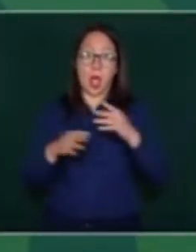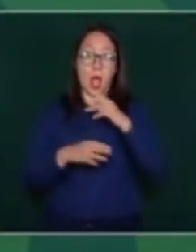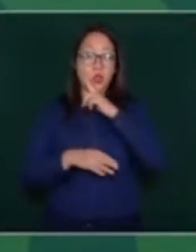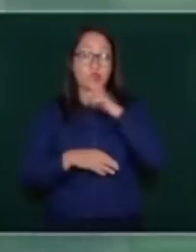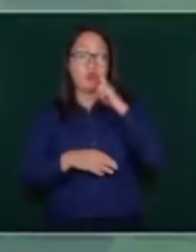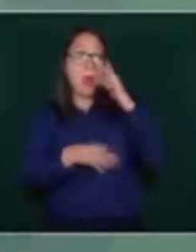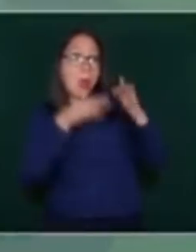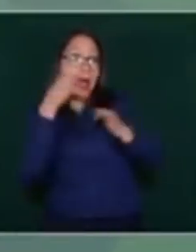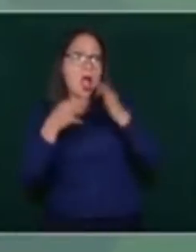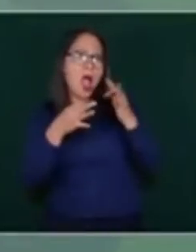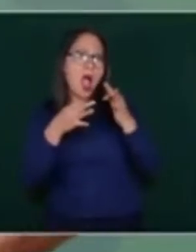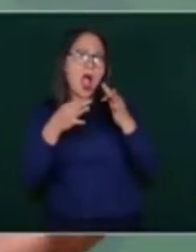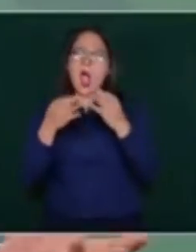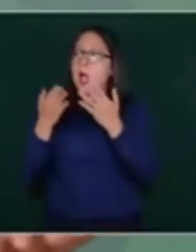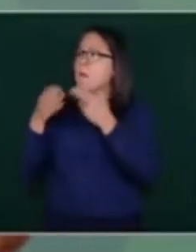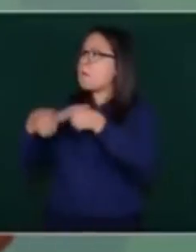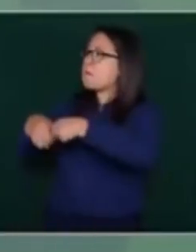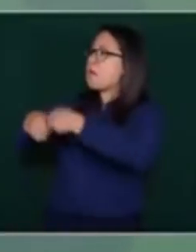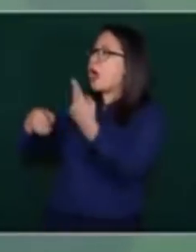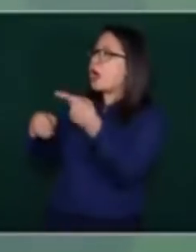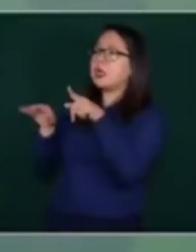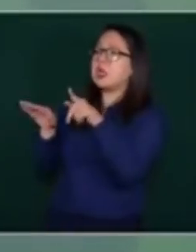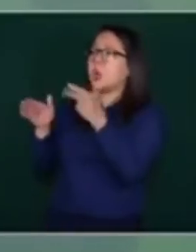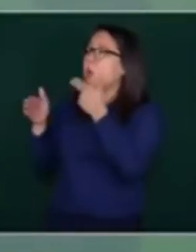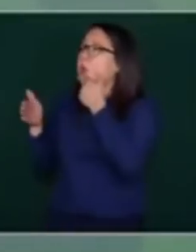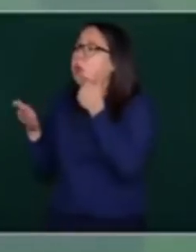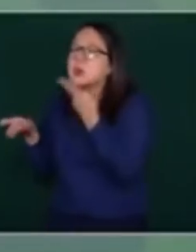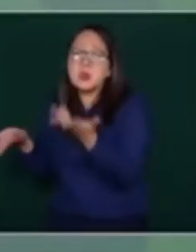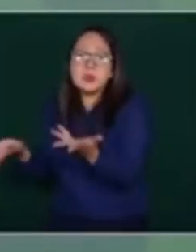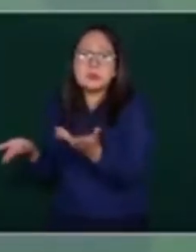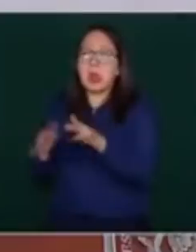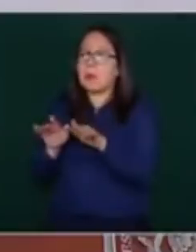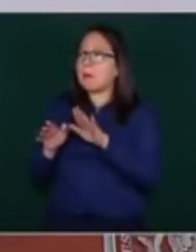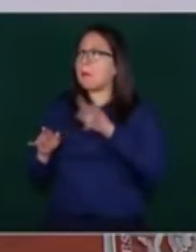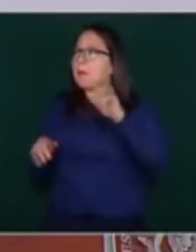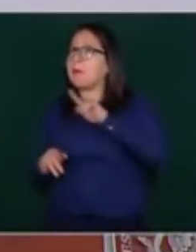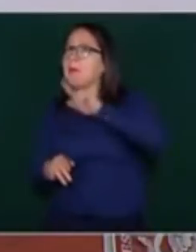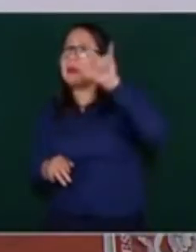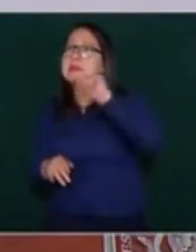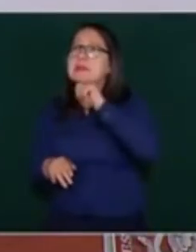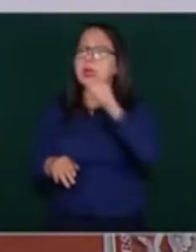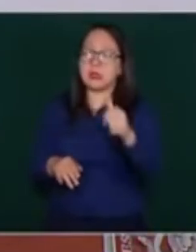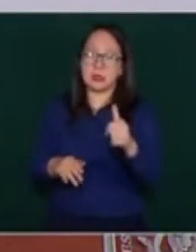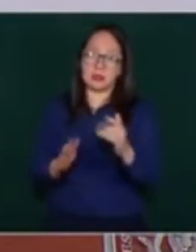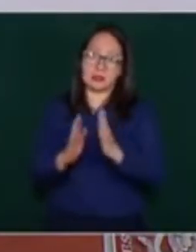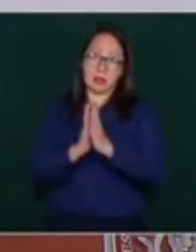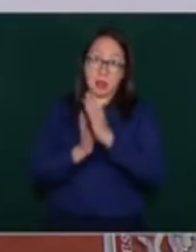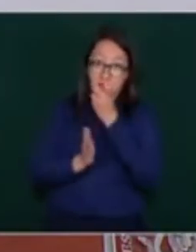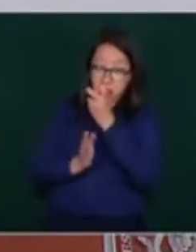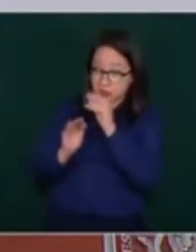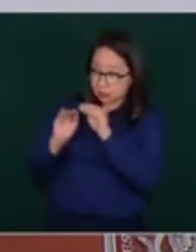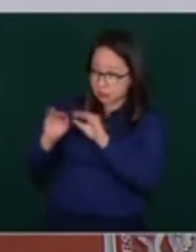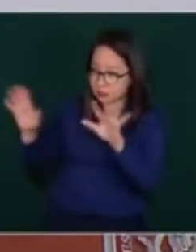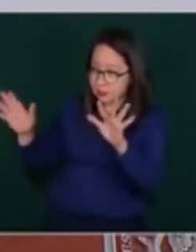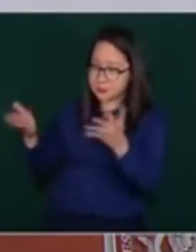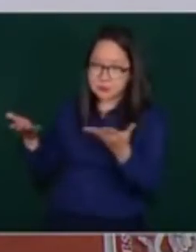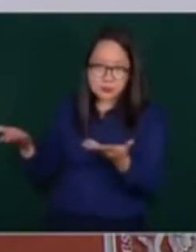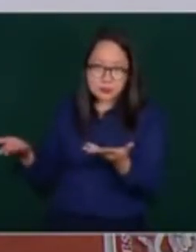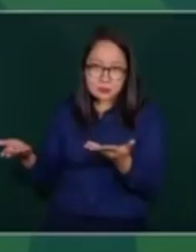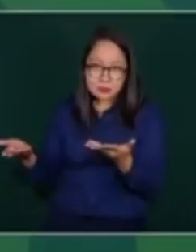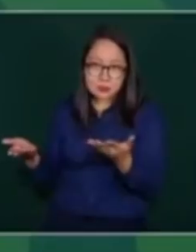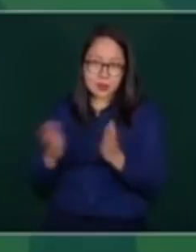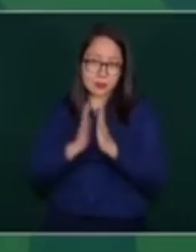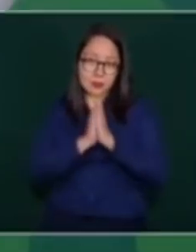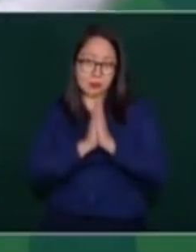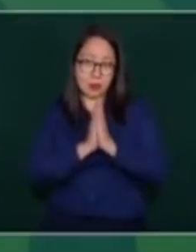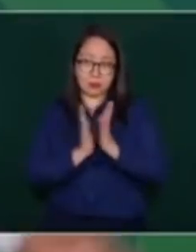no se está pensando que se inicia una obra o se empieza